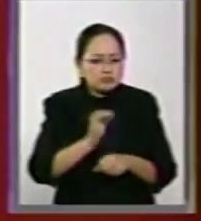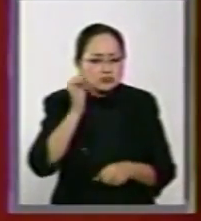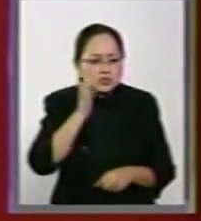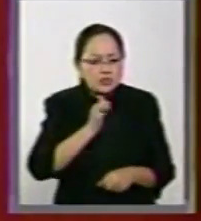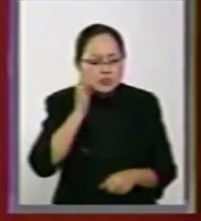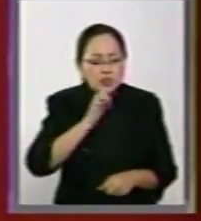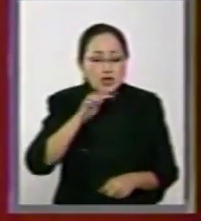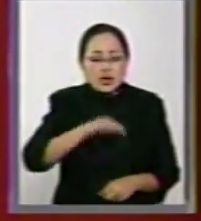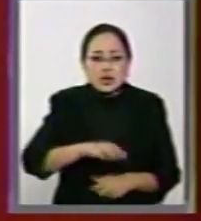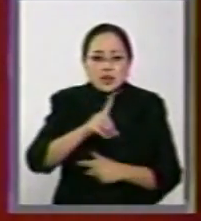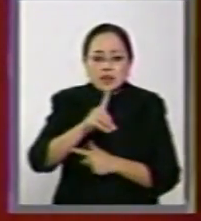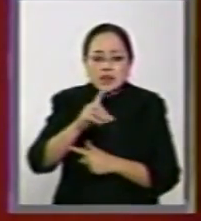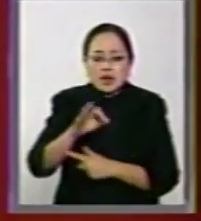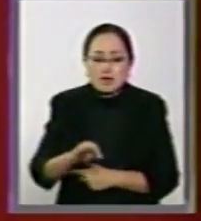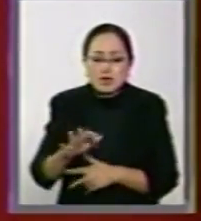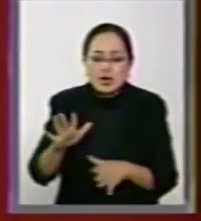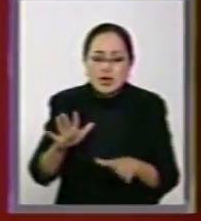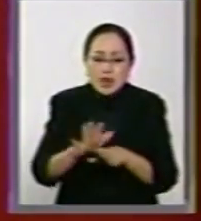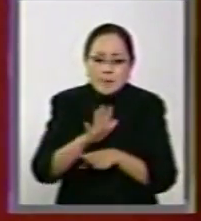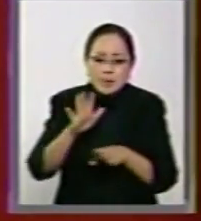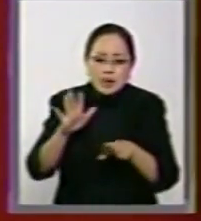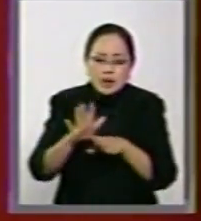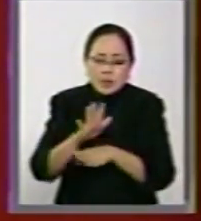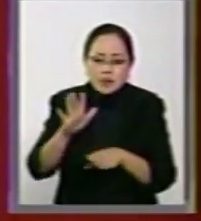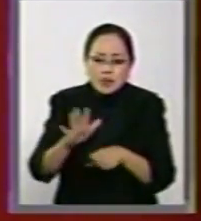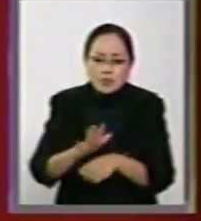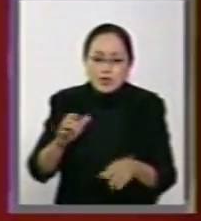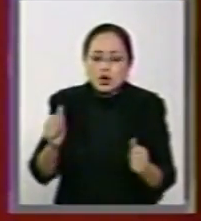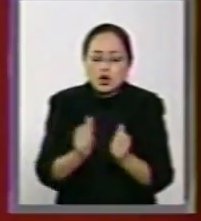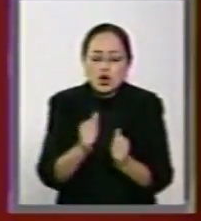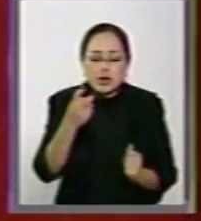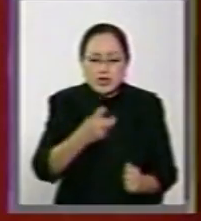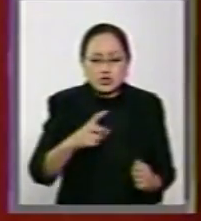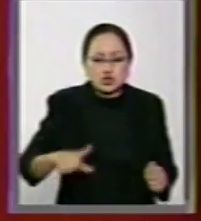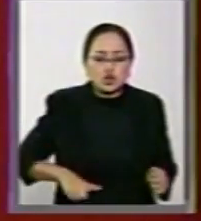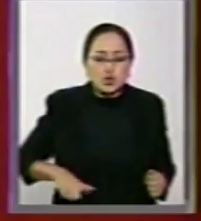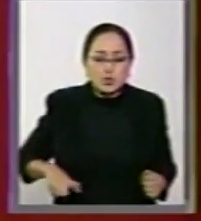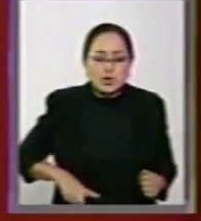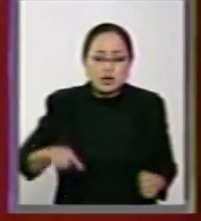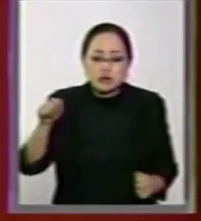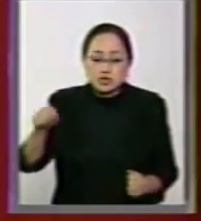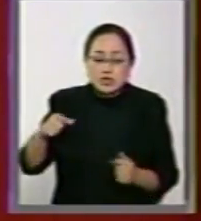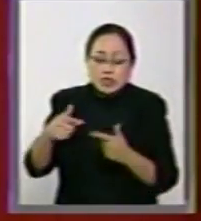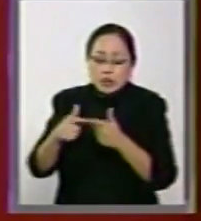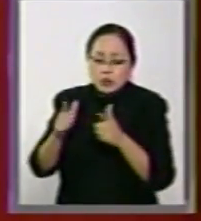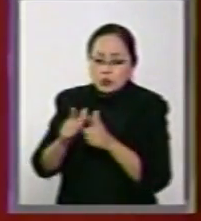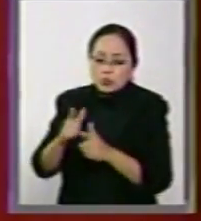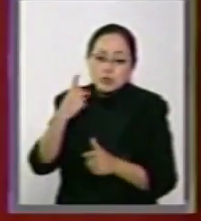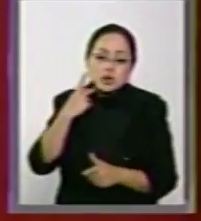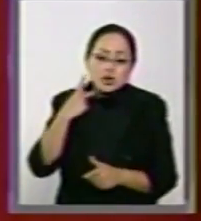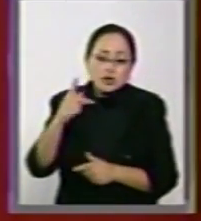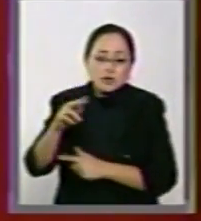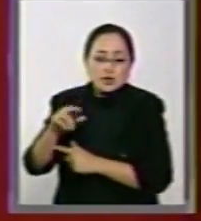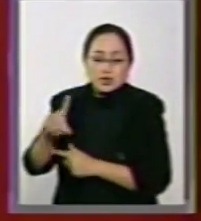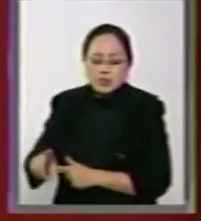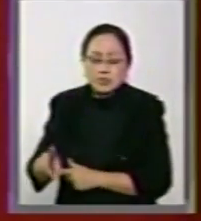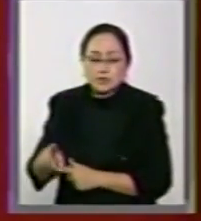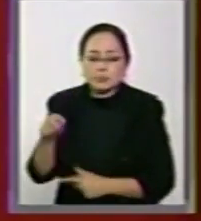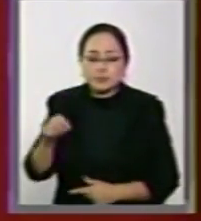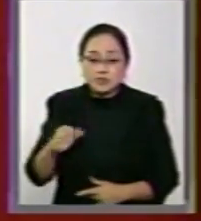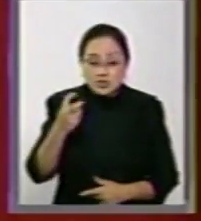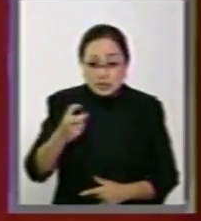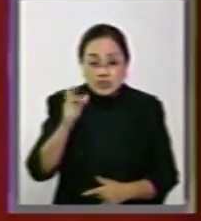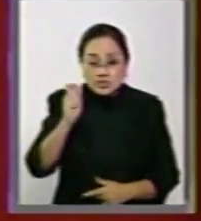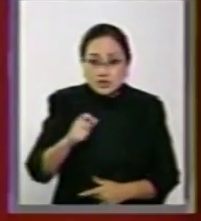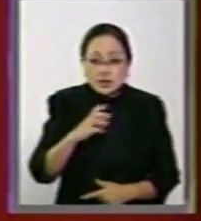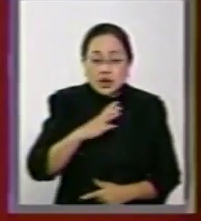Distrito Federal ha cambiado con estos gobiernos de izquierda y se caracteriza por ser de avanzada.